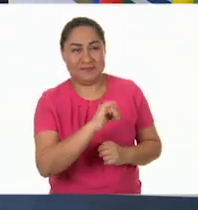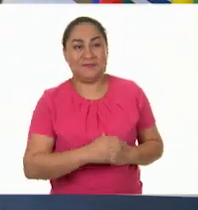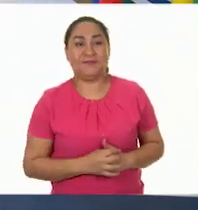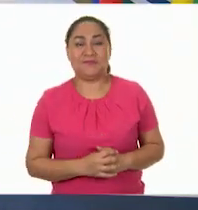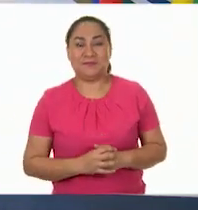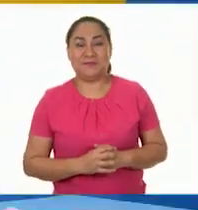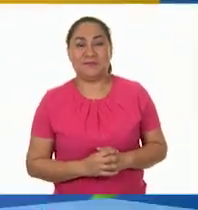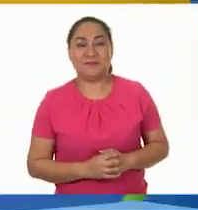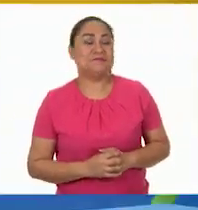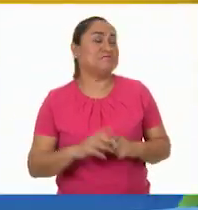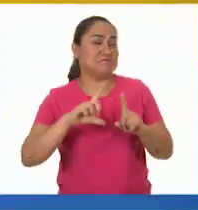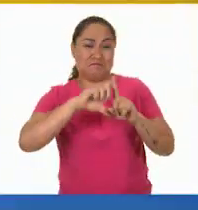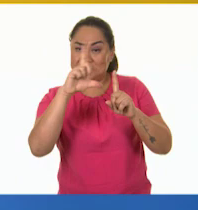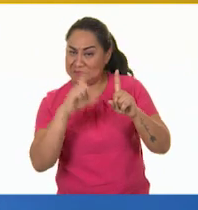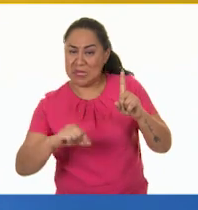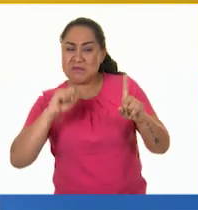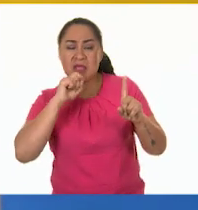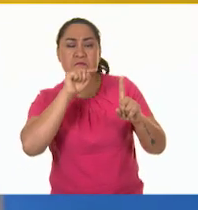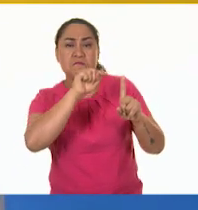Peguémoslos en varios puntos.